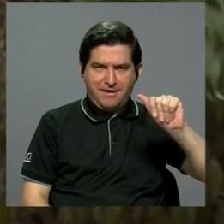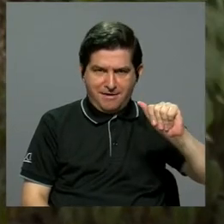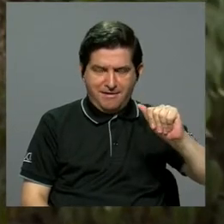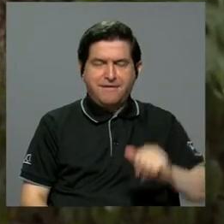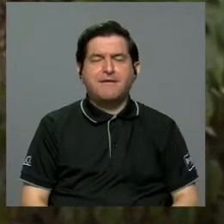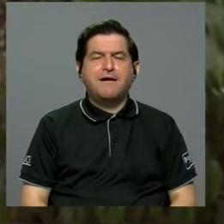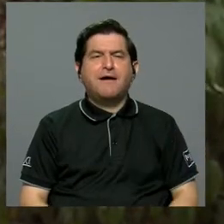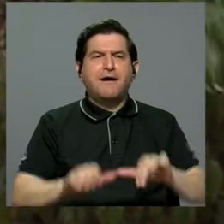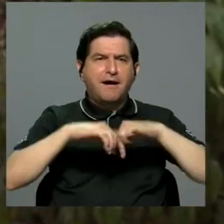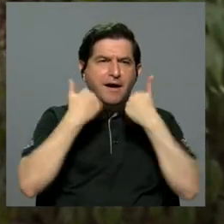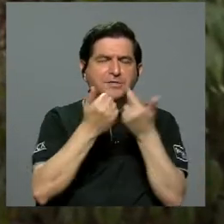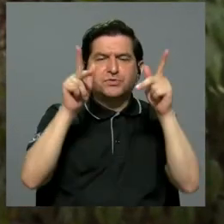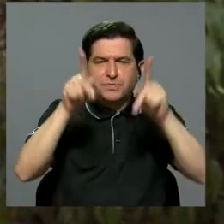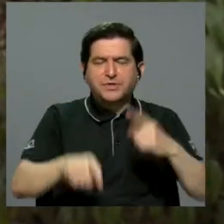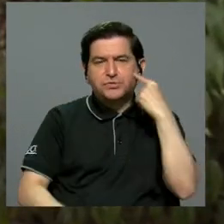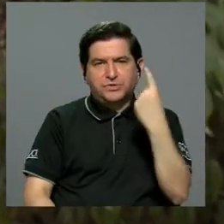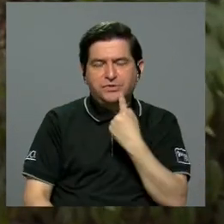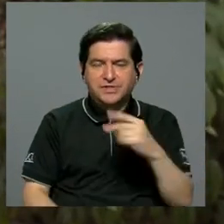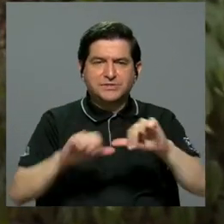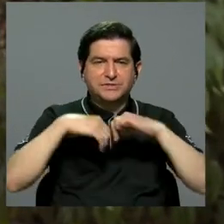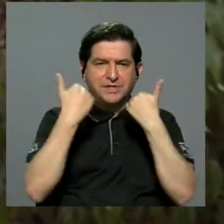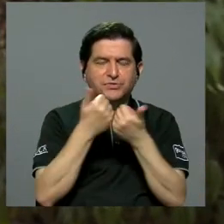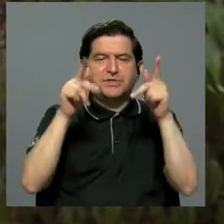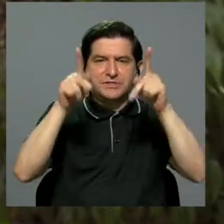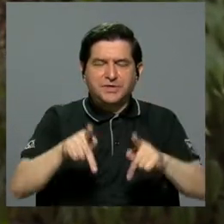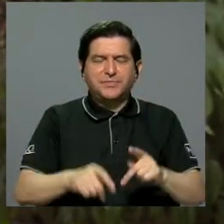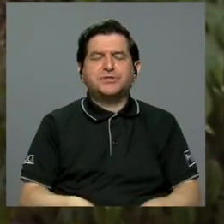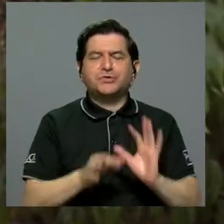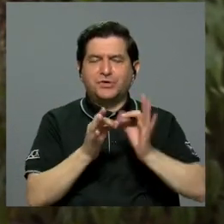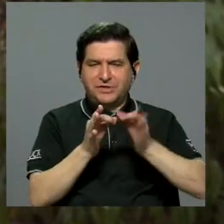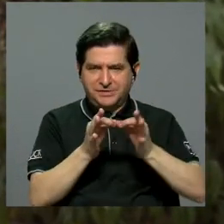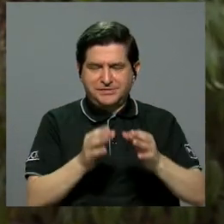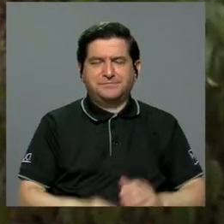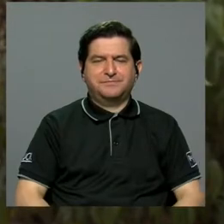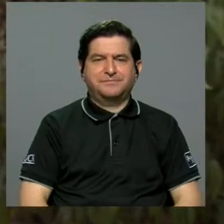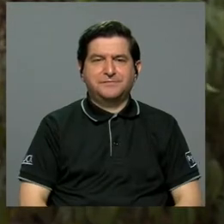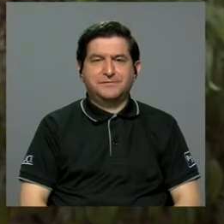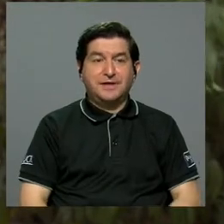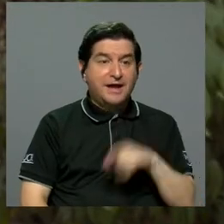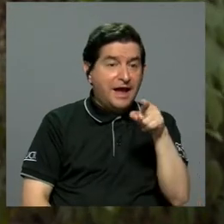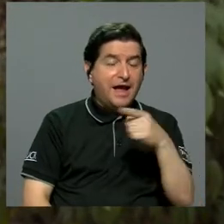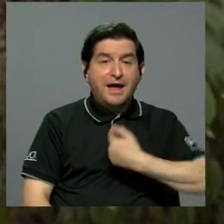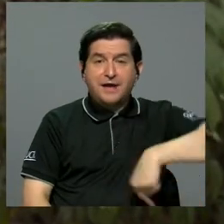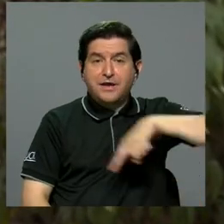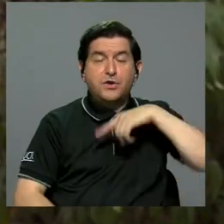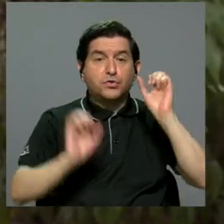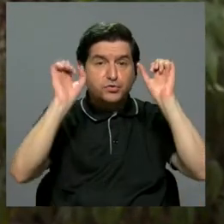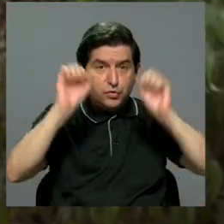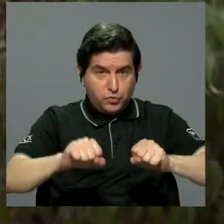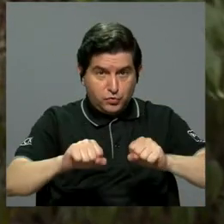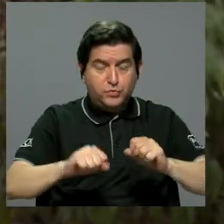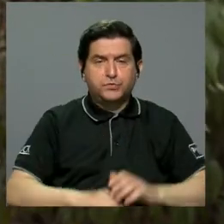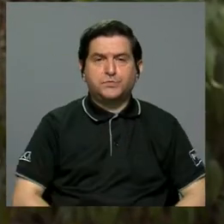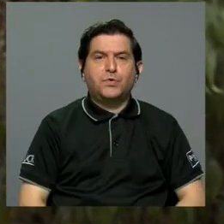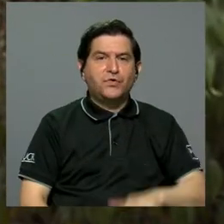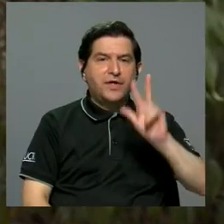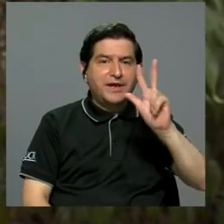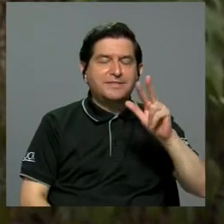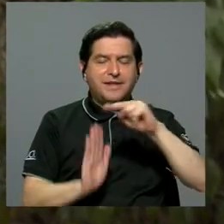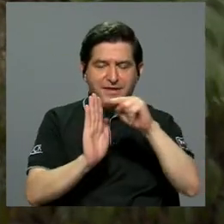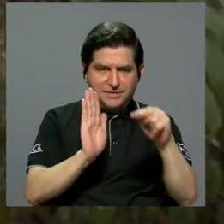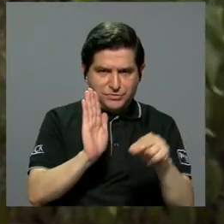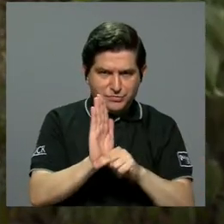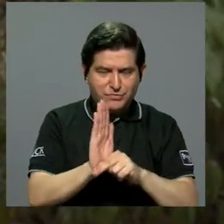asociaciones de personas sordas y asociaciones de personas intérpretes en el que logramos hacer tres